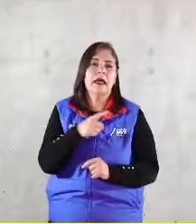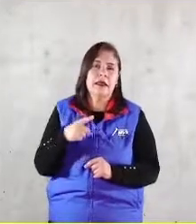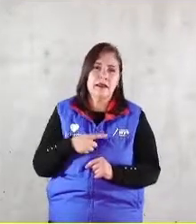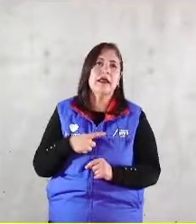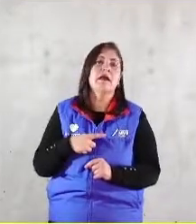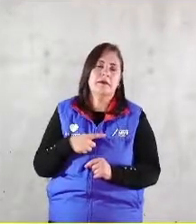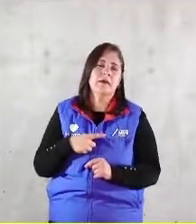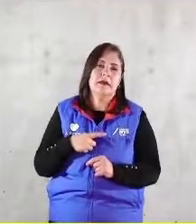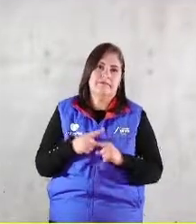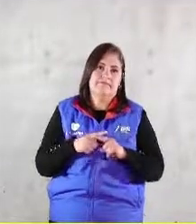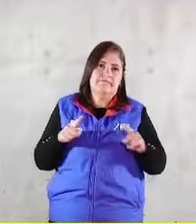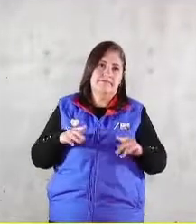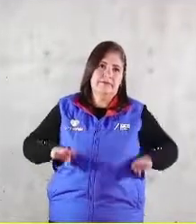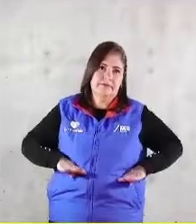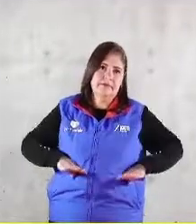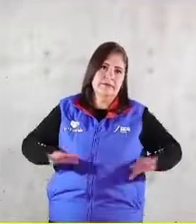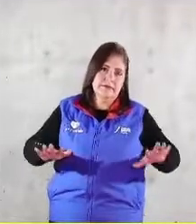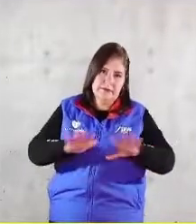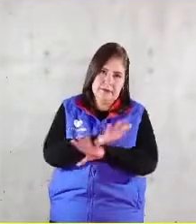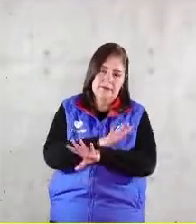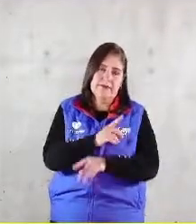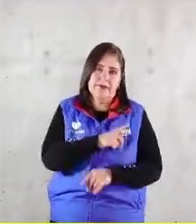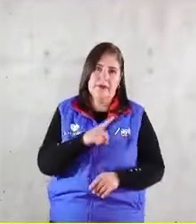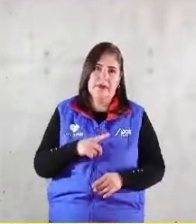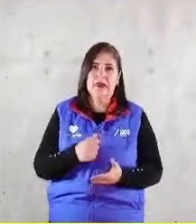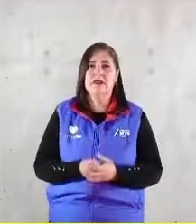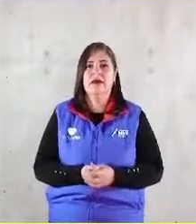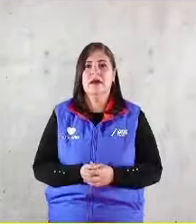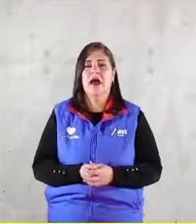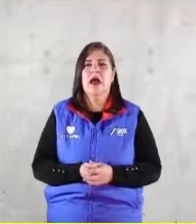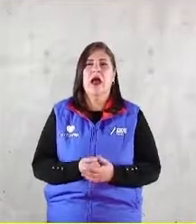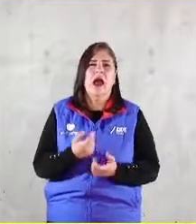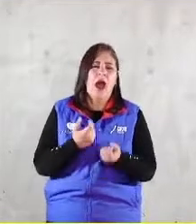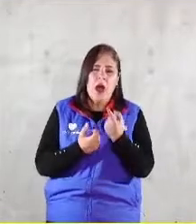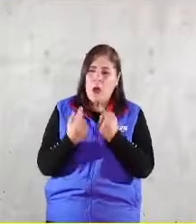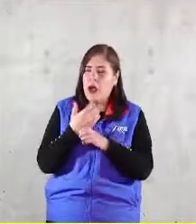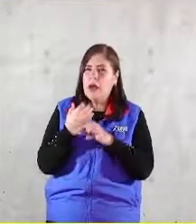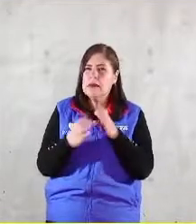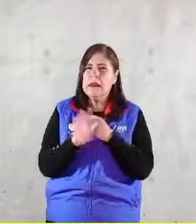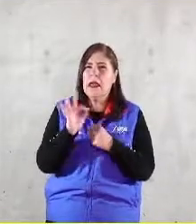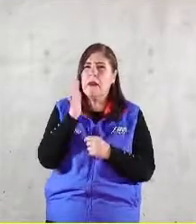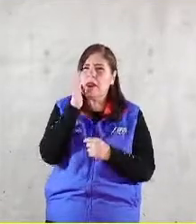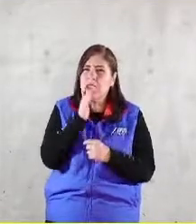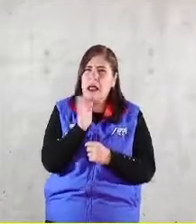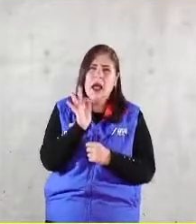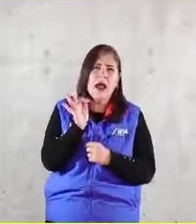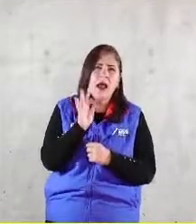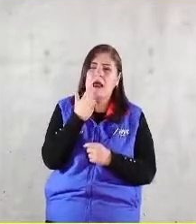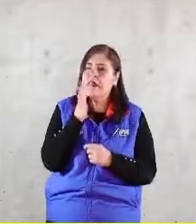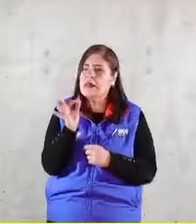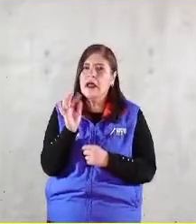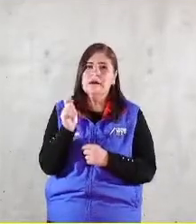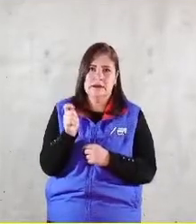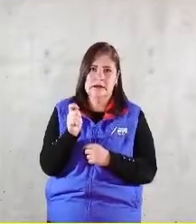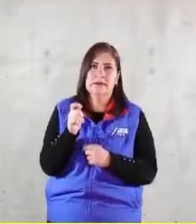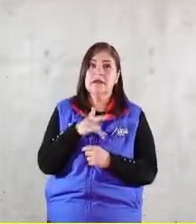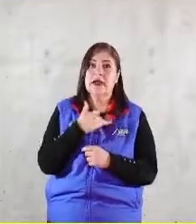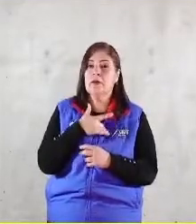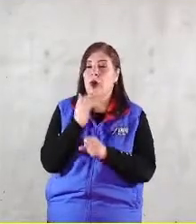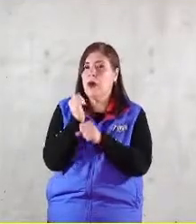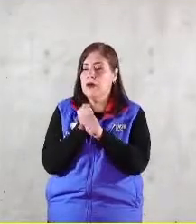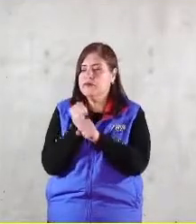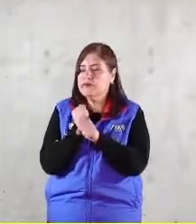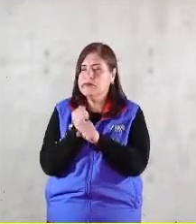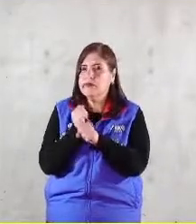manera distinta. Algunas cosas micro que le sonarán a ustedes más cercanas. Este es un estudio